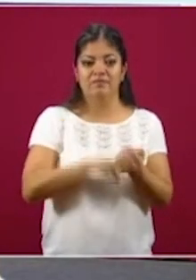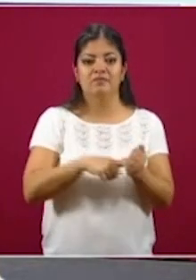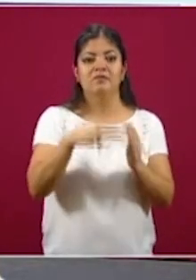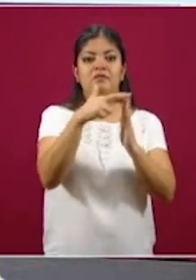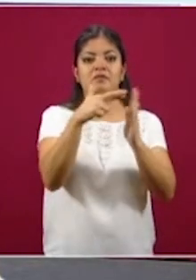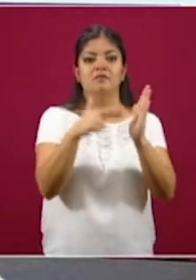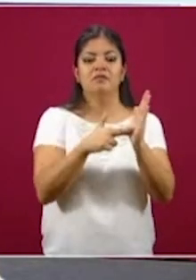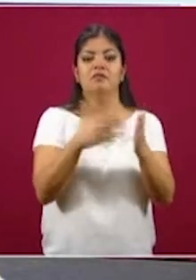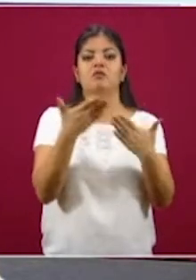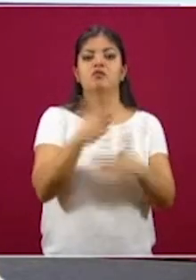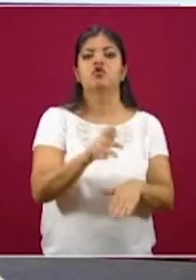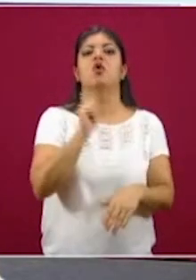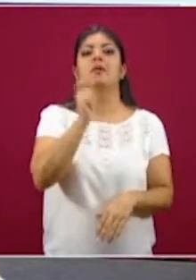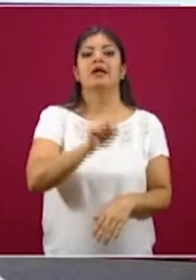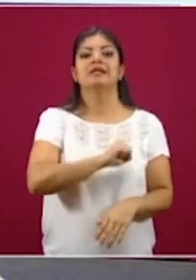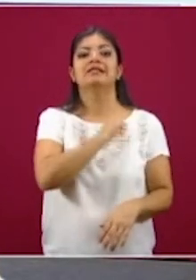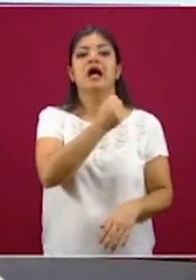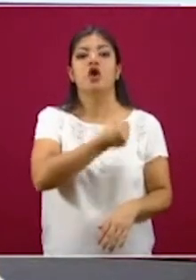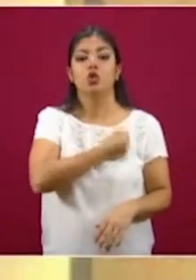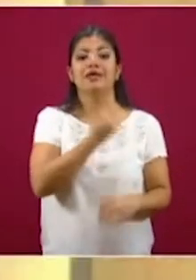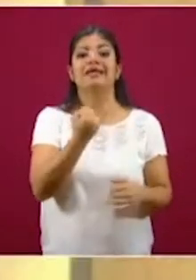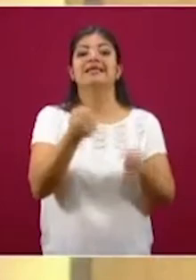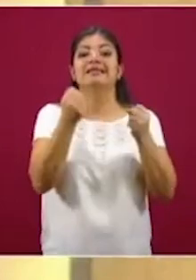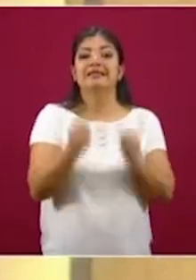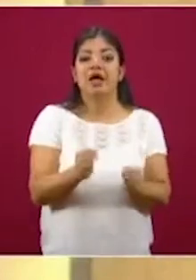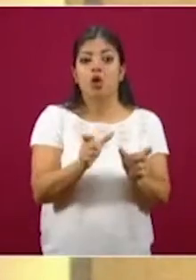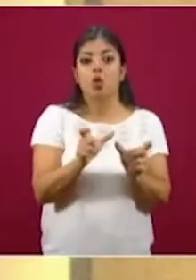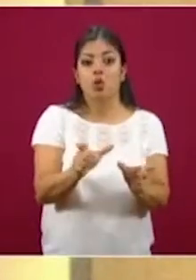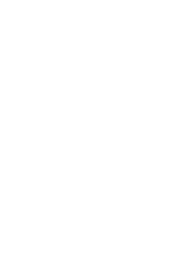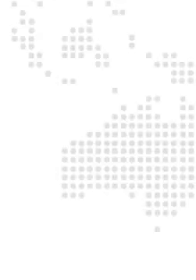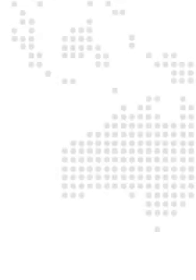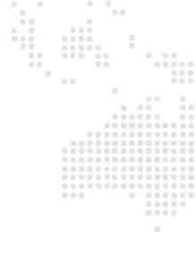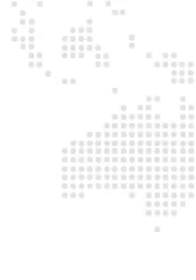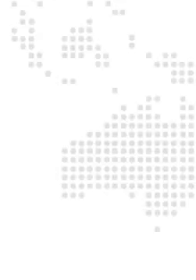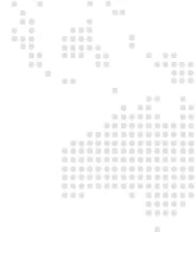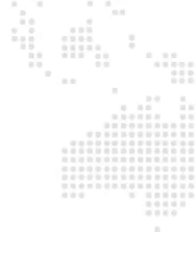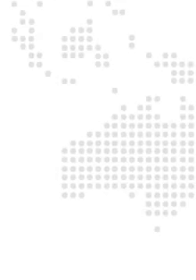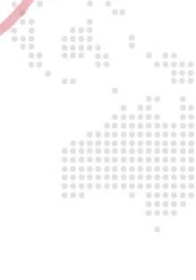generales de promoción de la salud y seguridad sanitaria.